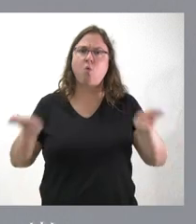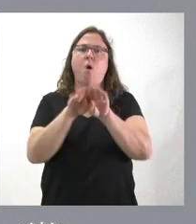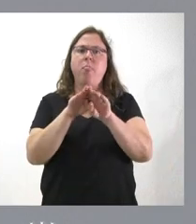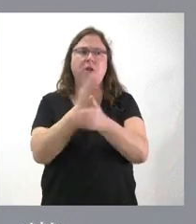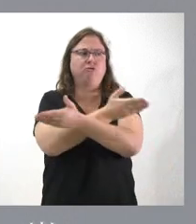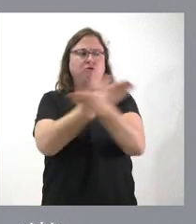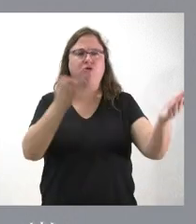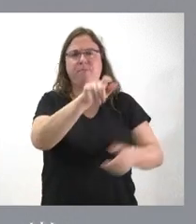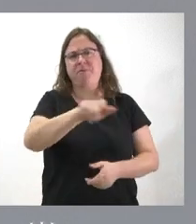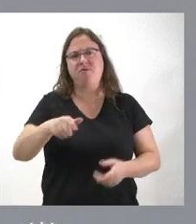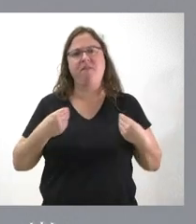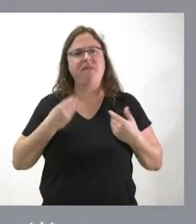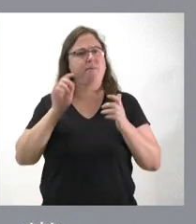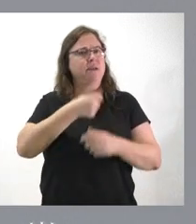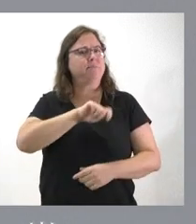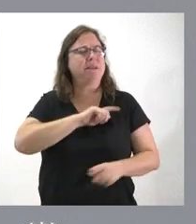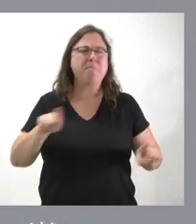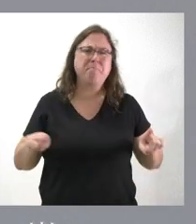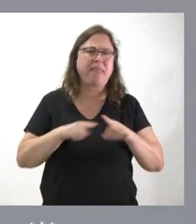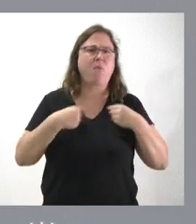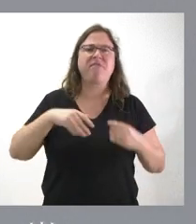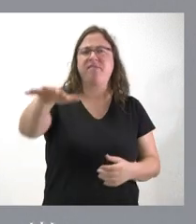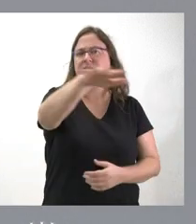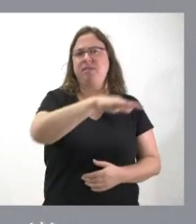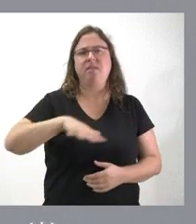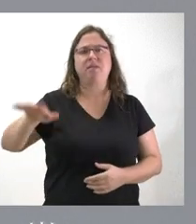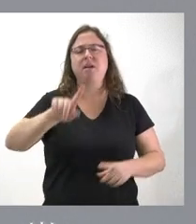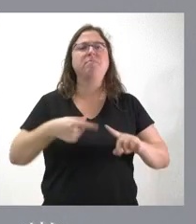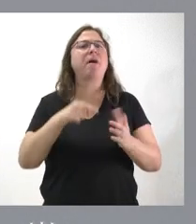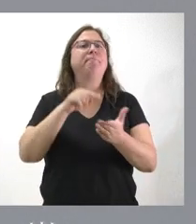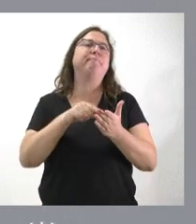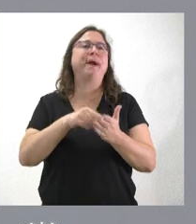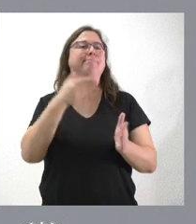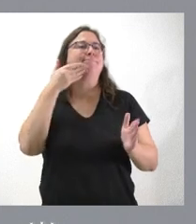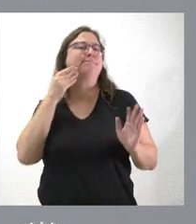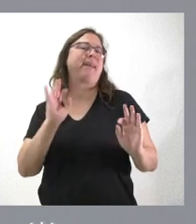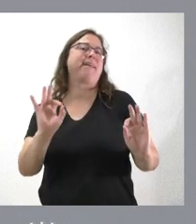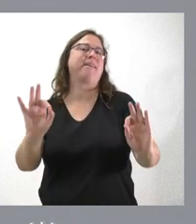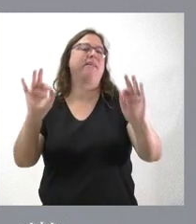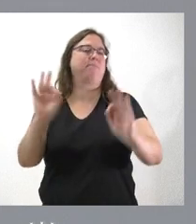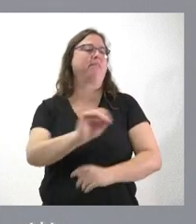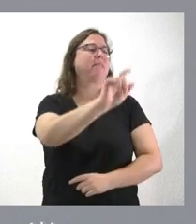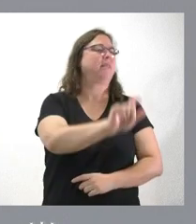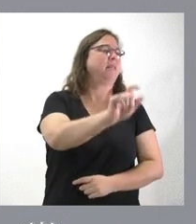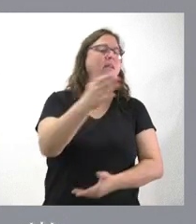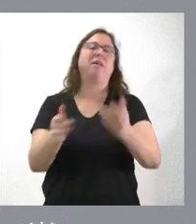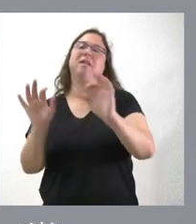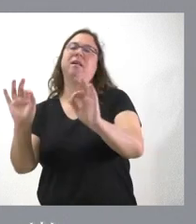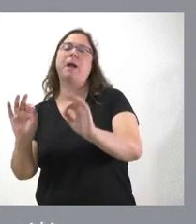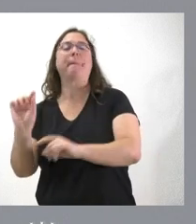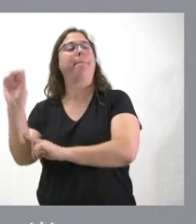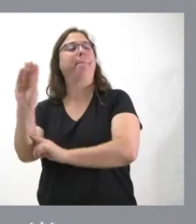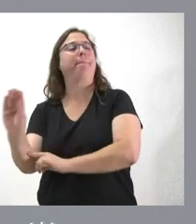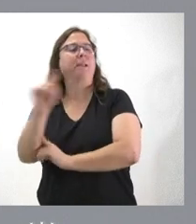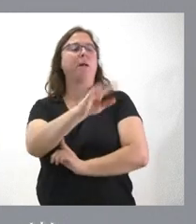todos los españoles, residan donde residan, exigimos que no haya privilegios de unos ciudadanos respecto de otros en función